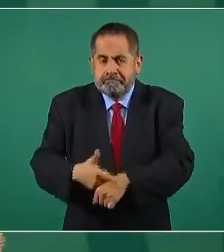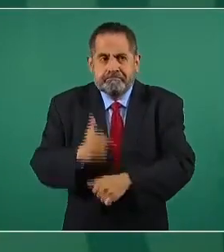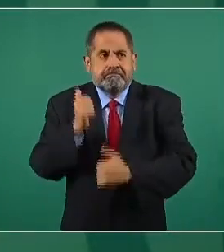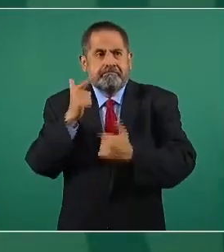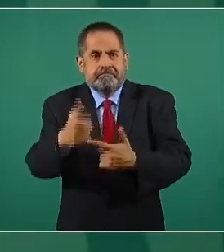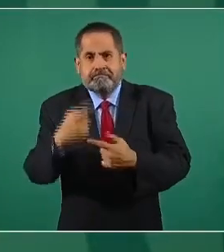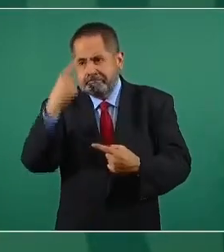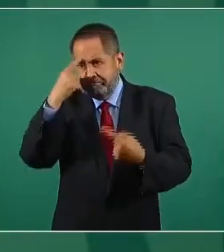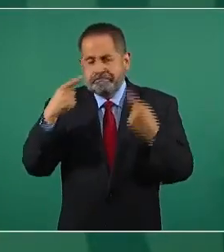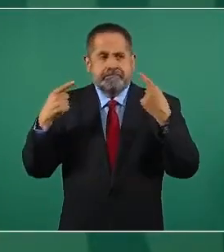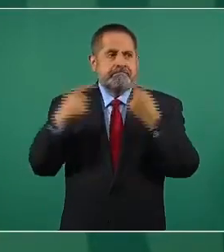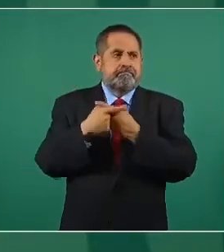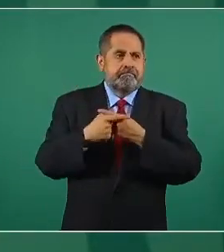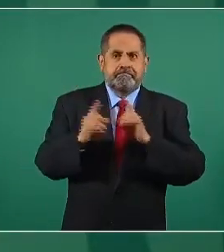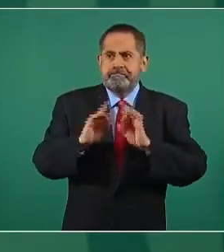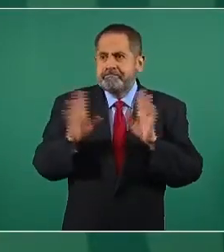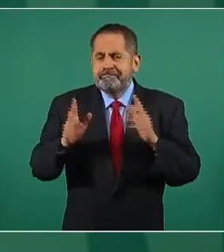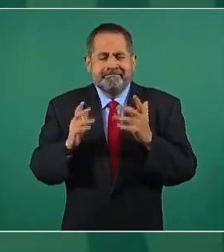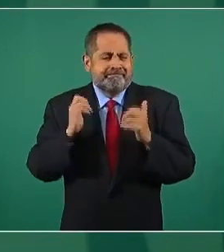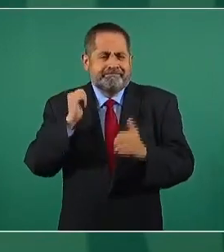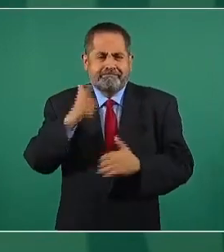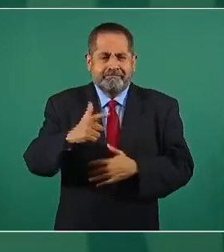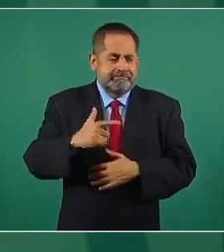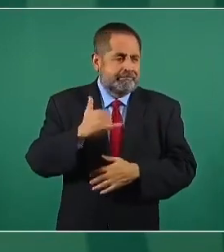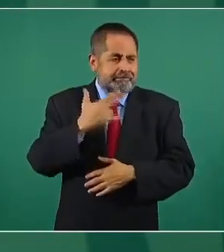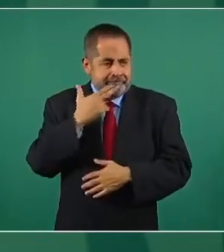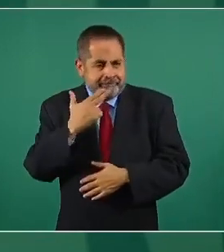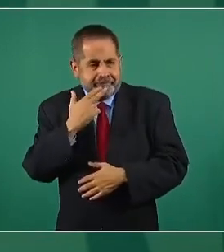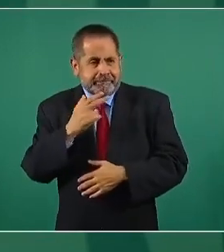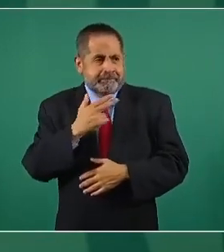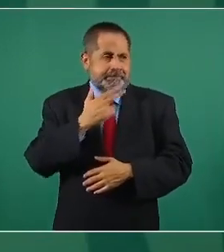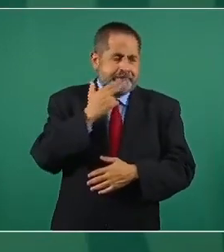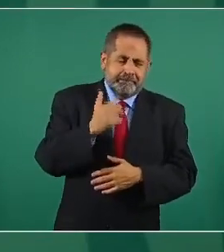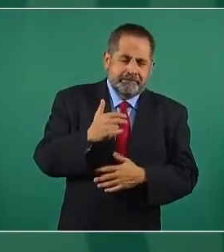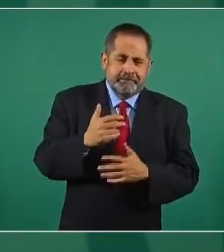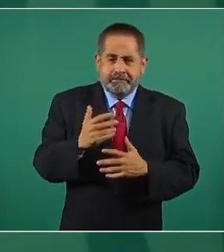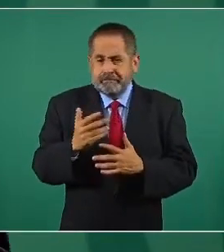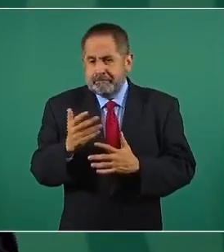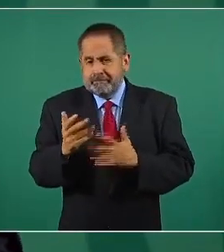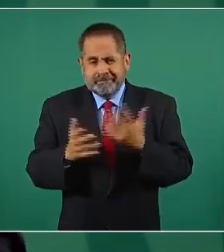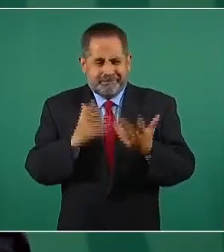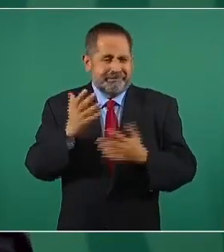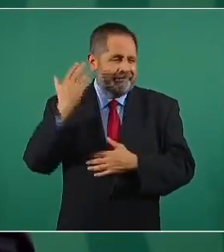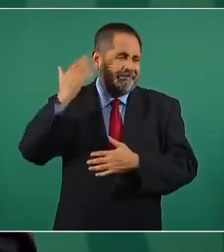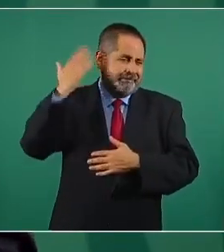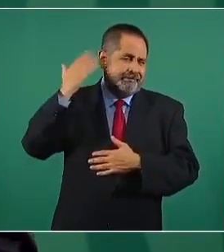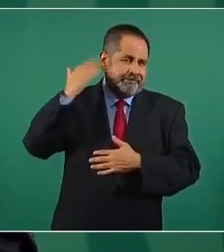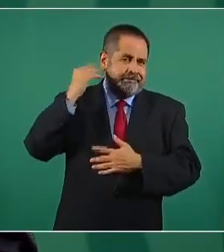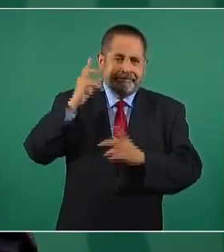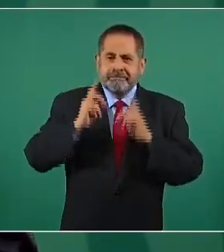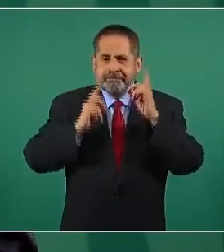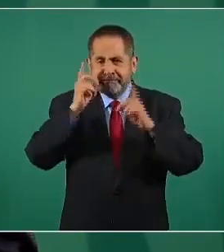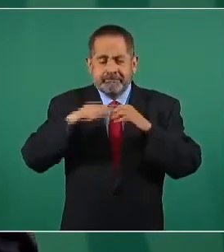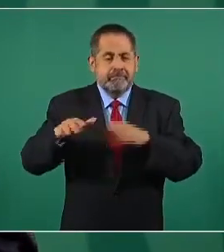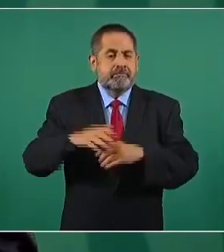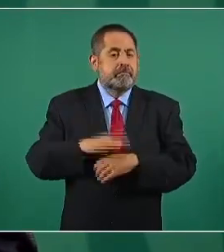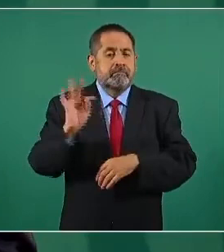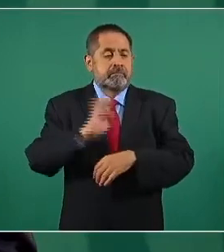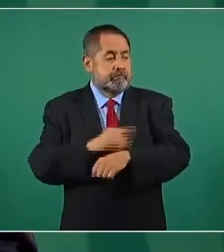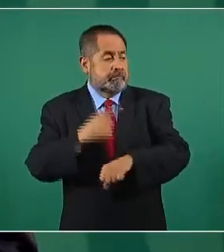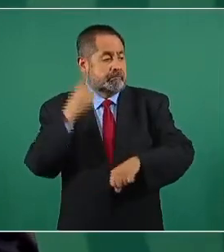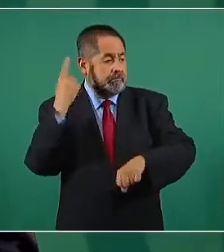a servir o no, si iba a provocar